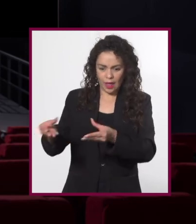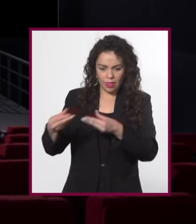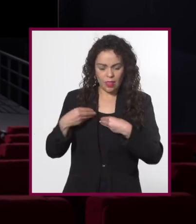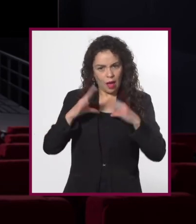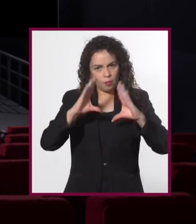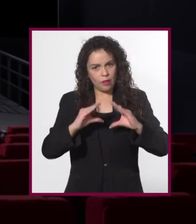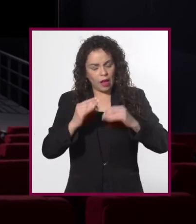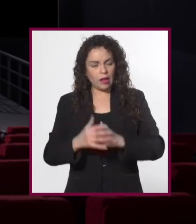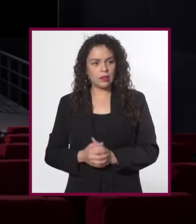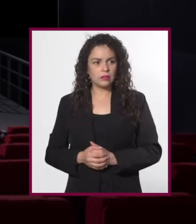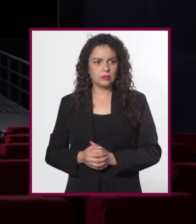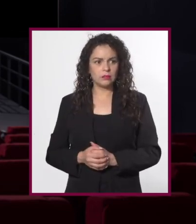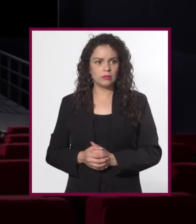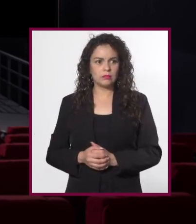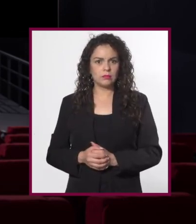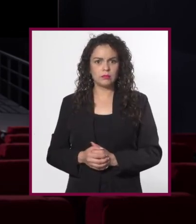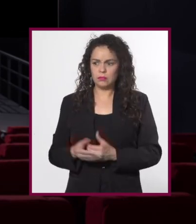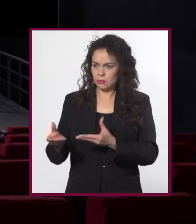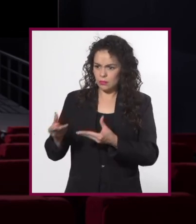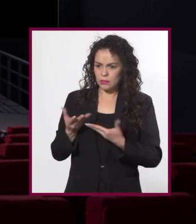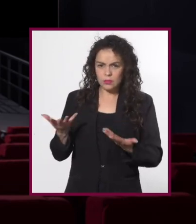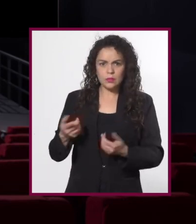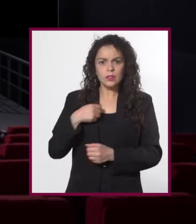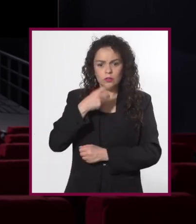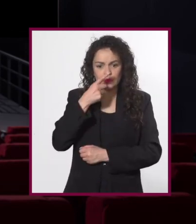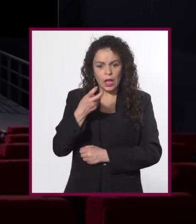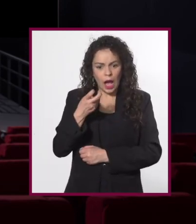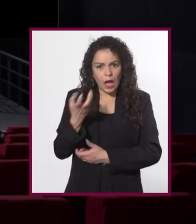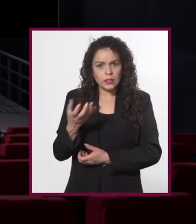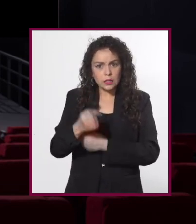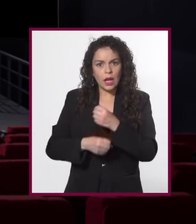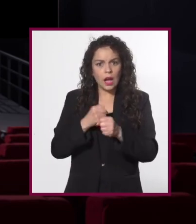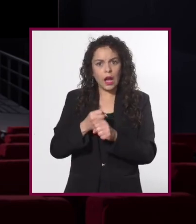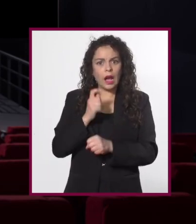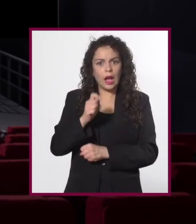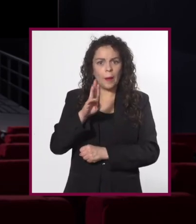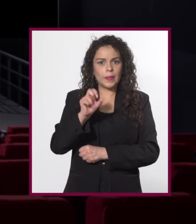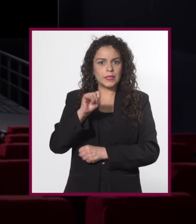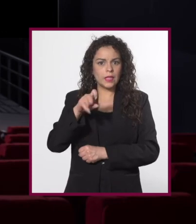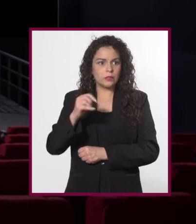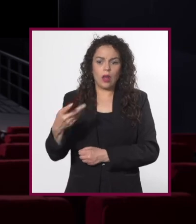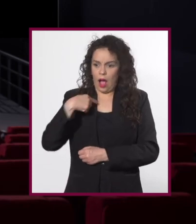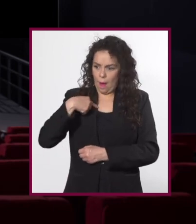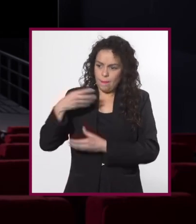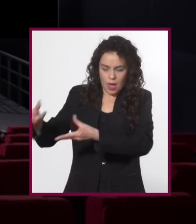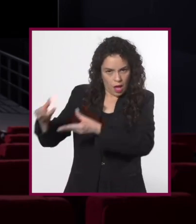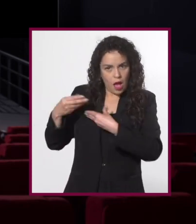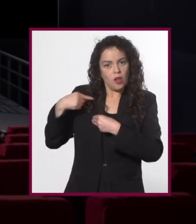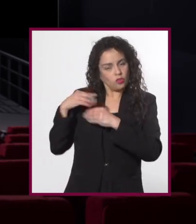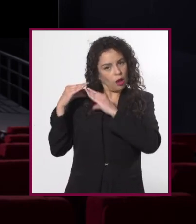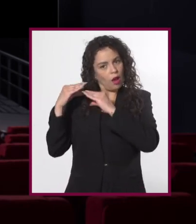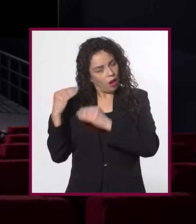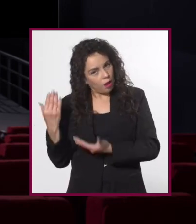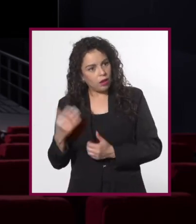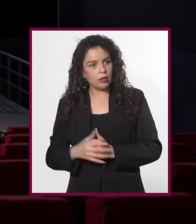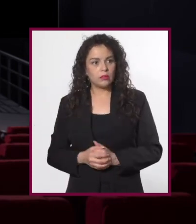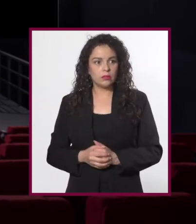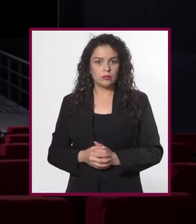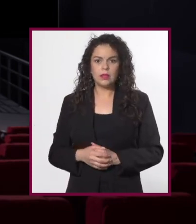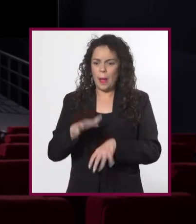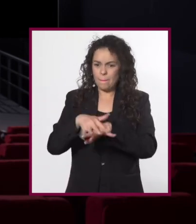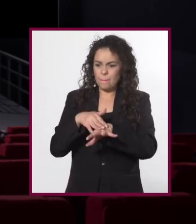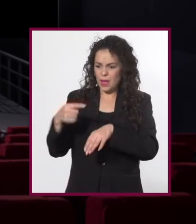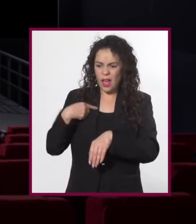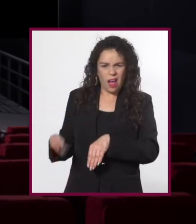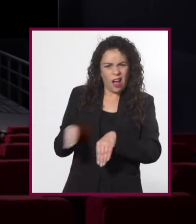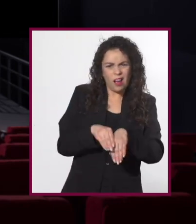Hágase para allá y pásame el cojín. ¿Cómo pásame? ¿No le tocó ayer? ¿No quedamos que este año era trisiesto? ¿Y? Pues me toca a mí. Y